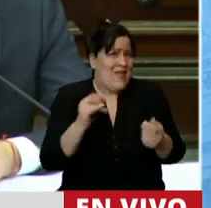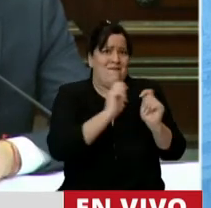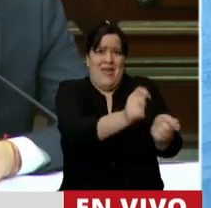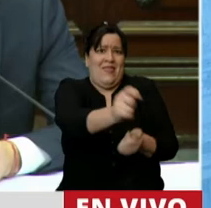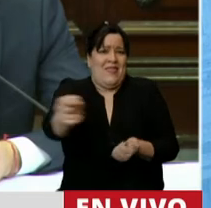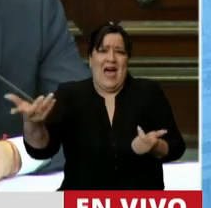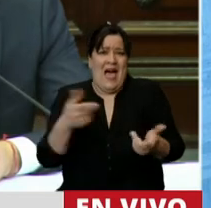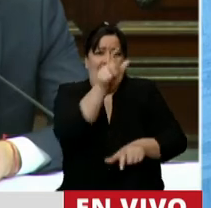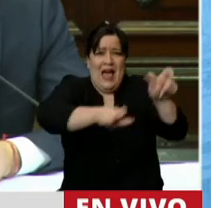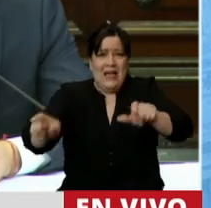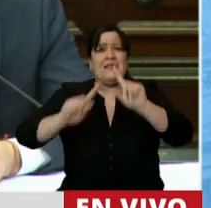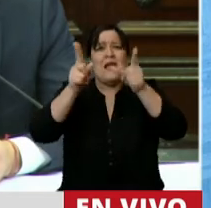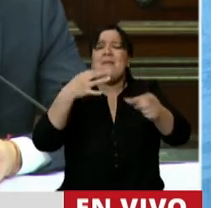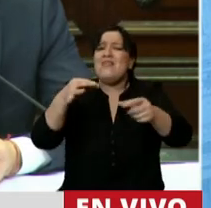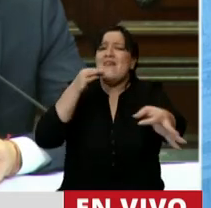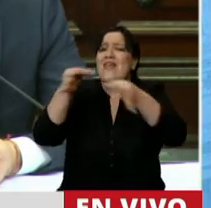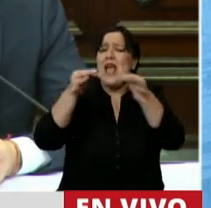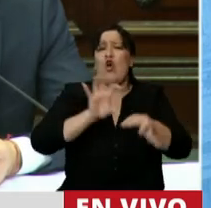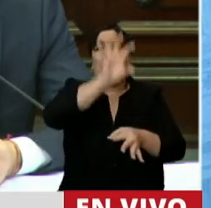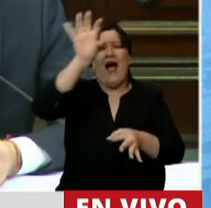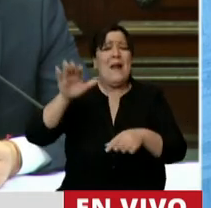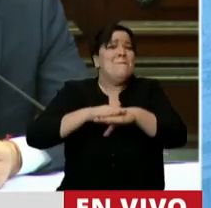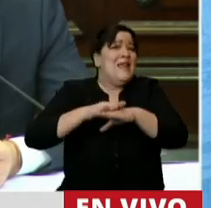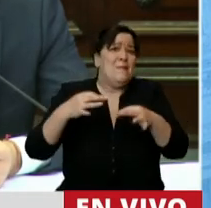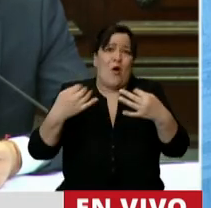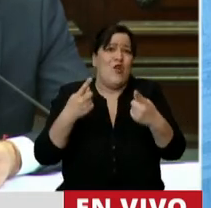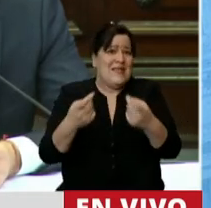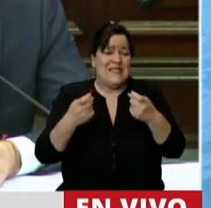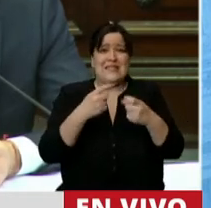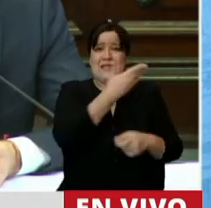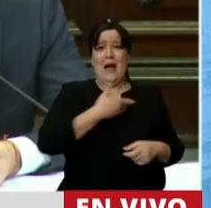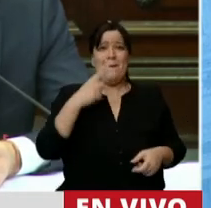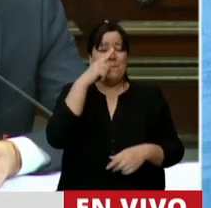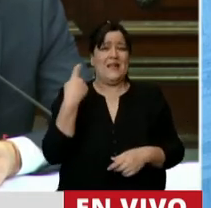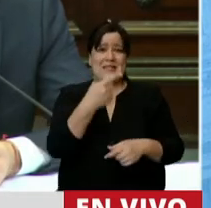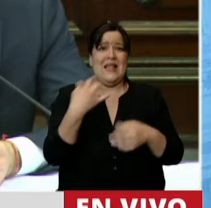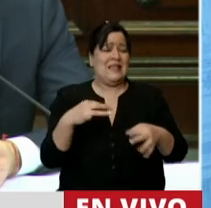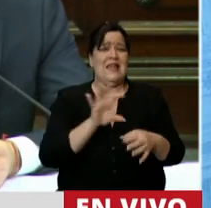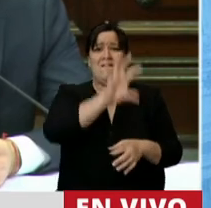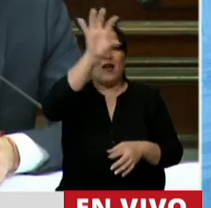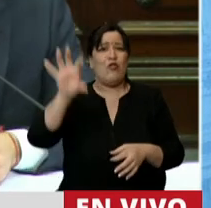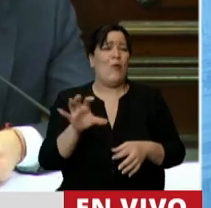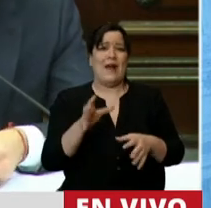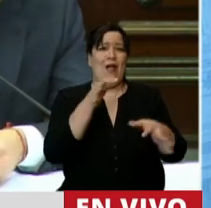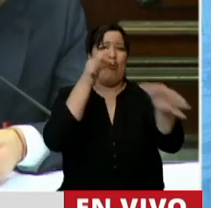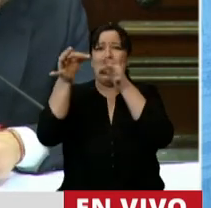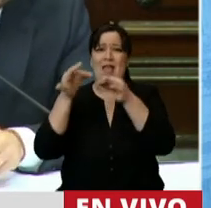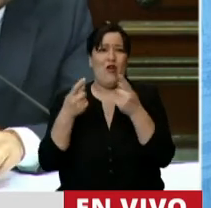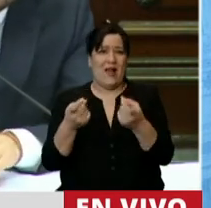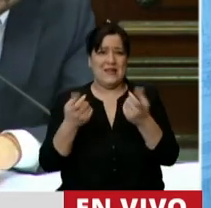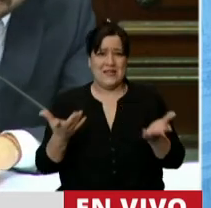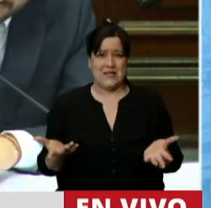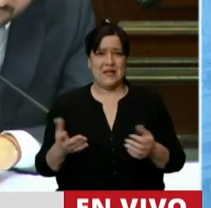Y que dialogue con los gobernadores es lo mínimo y natural en una sociedad democrática. Ahora,